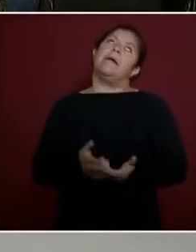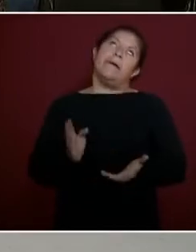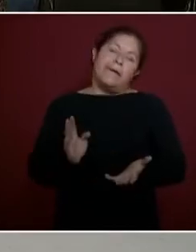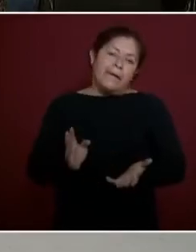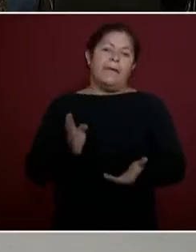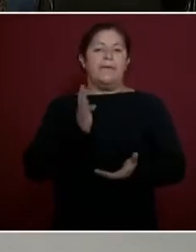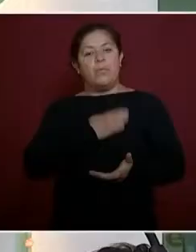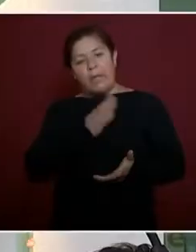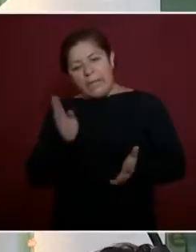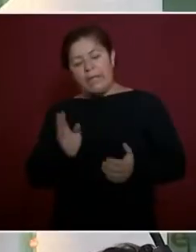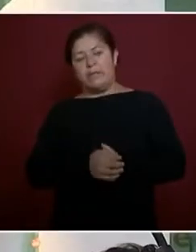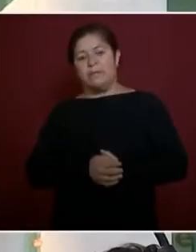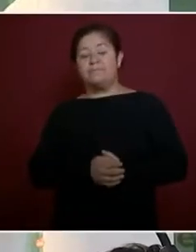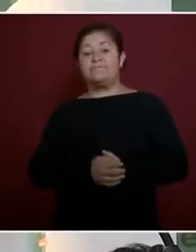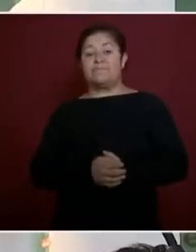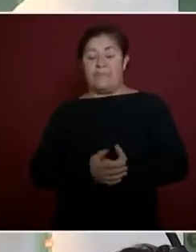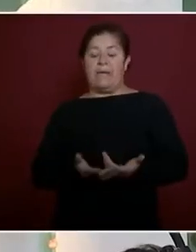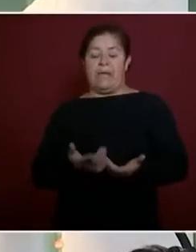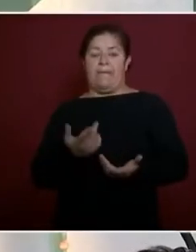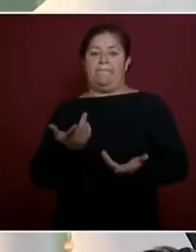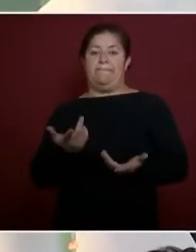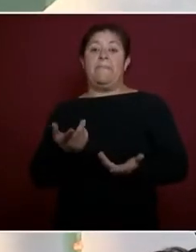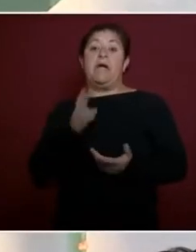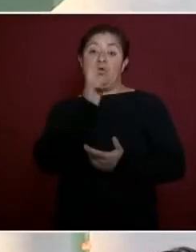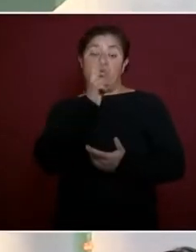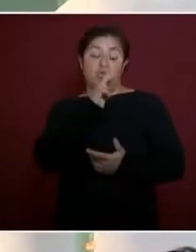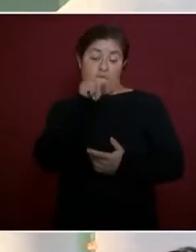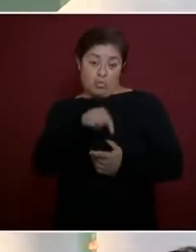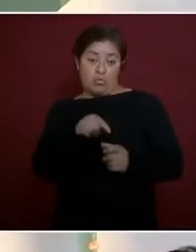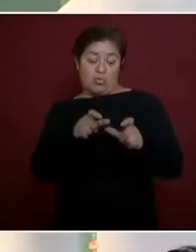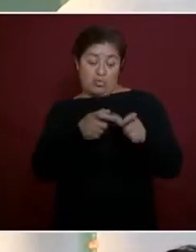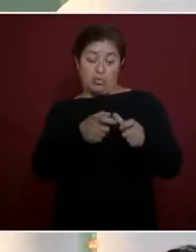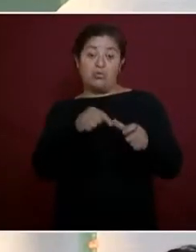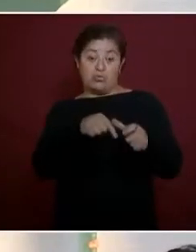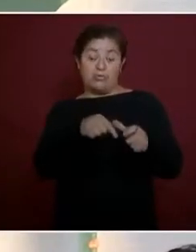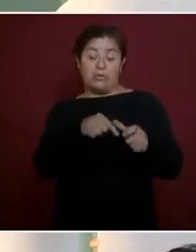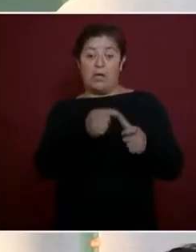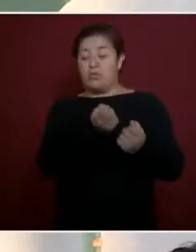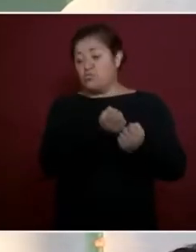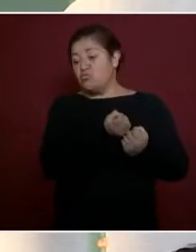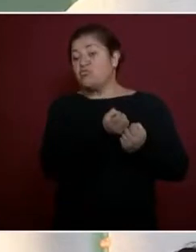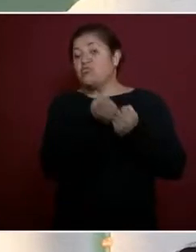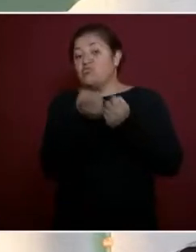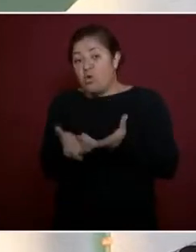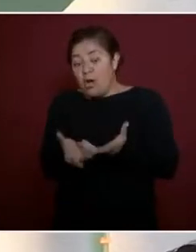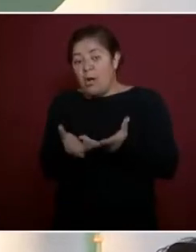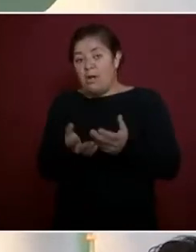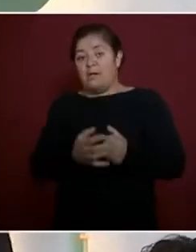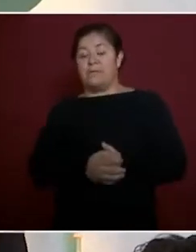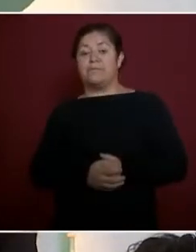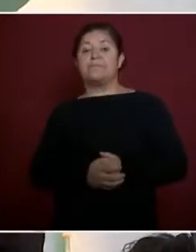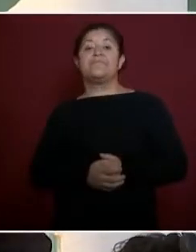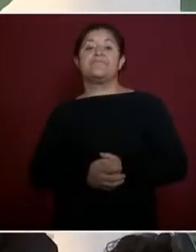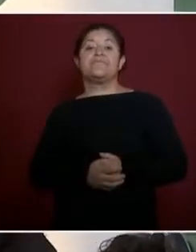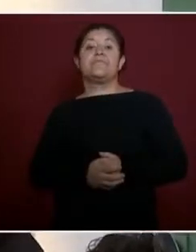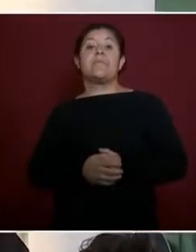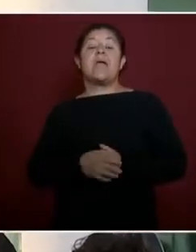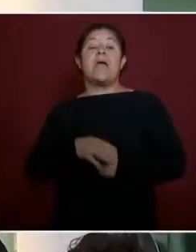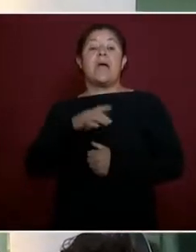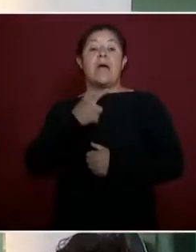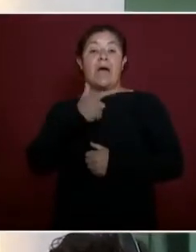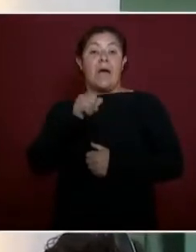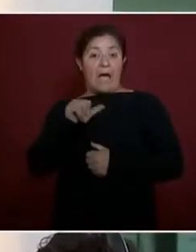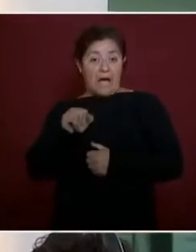Rusia abastecía de gas